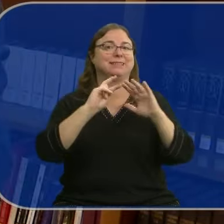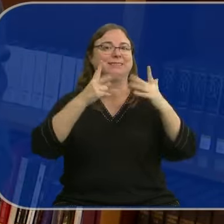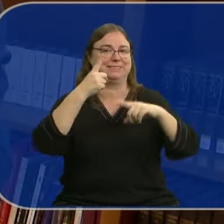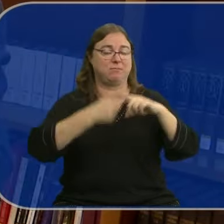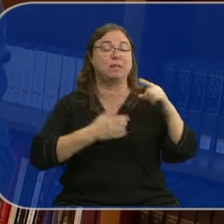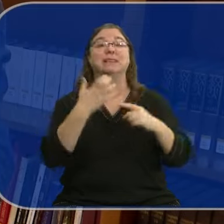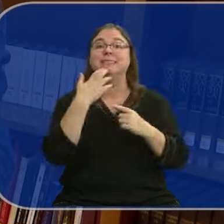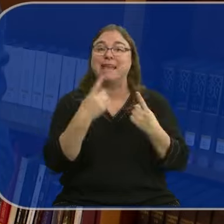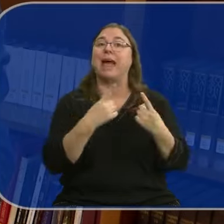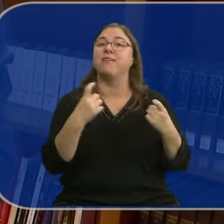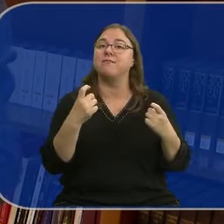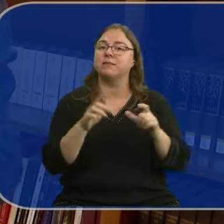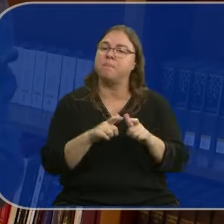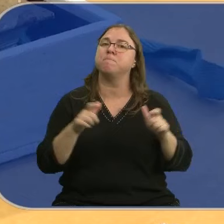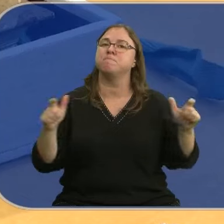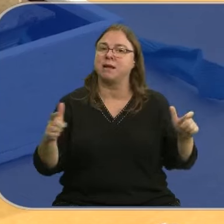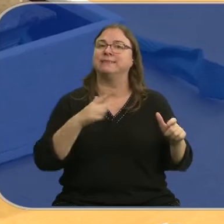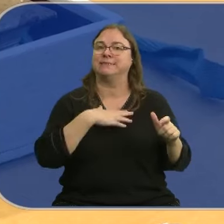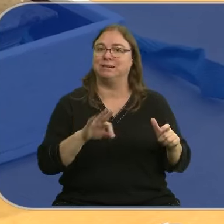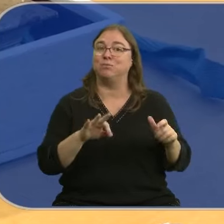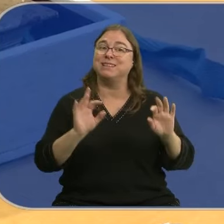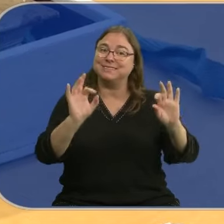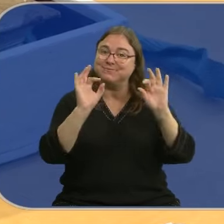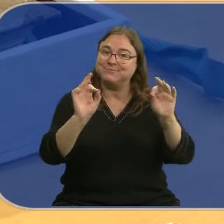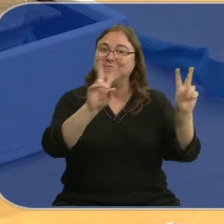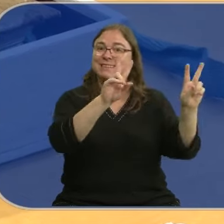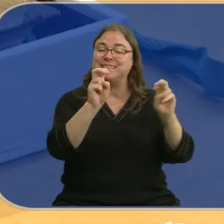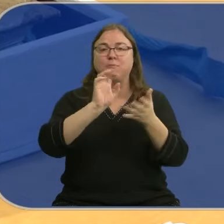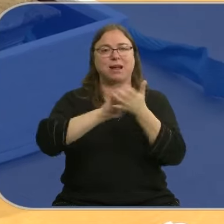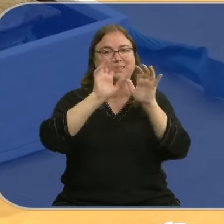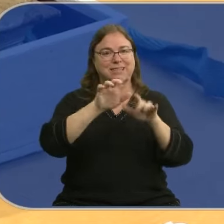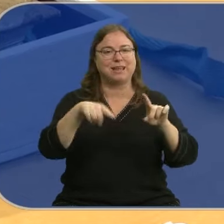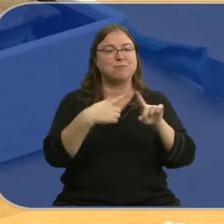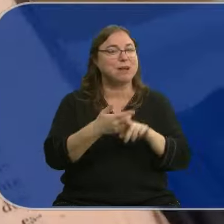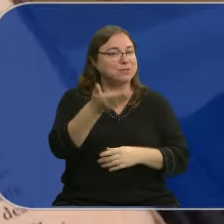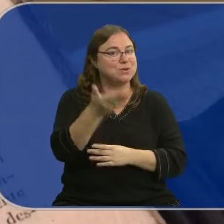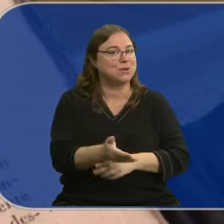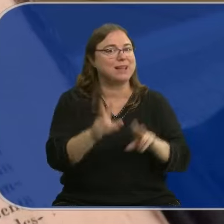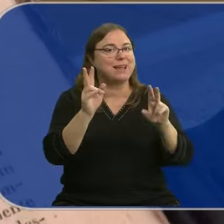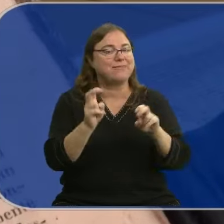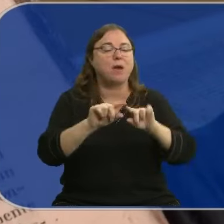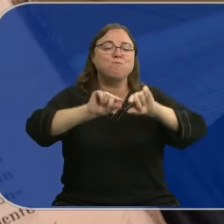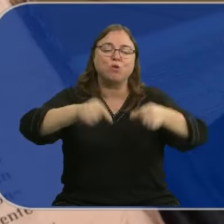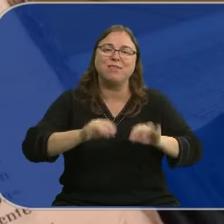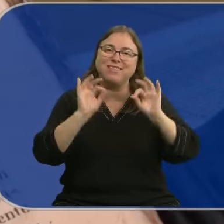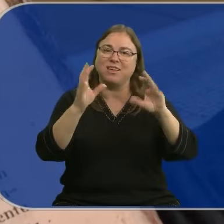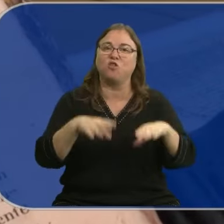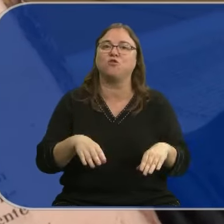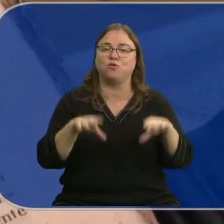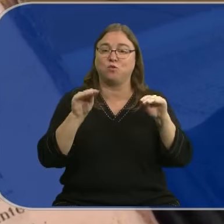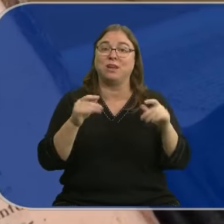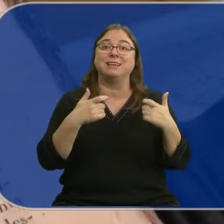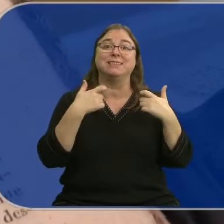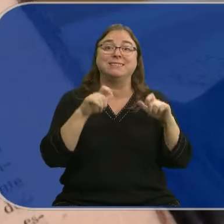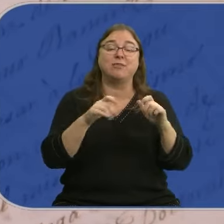Si hay necesidad podemos ampliar el horario. Está especializada en temática de Castilla y León y fundamentalmente sobre la provincia de Burgos. En